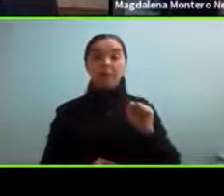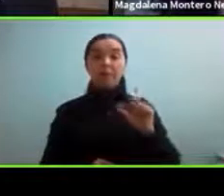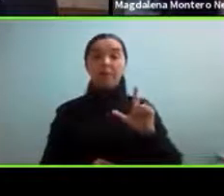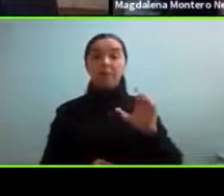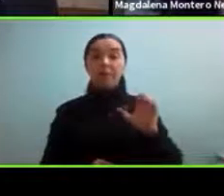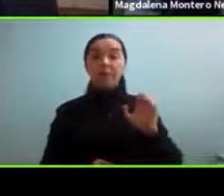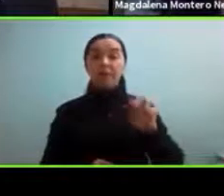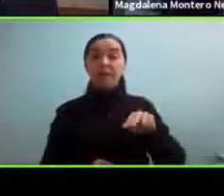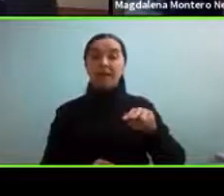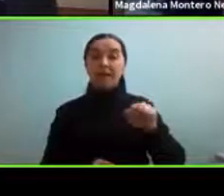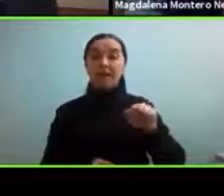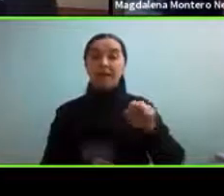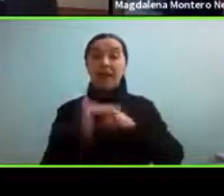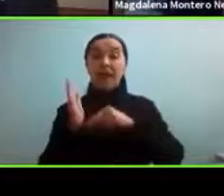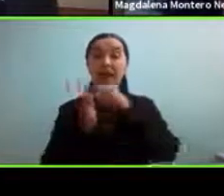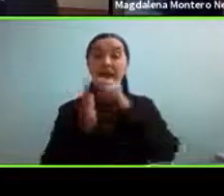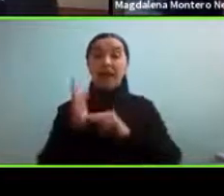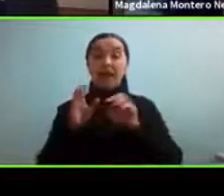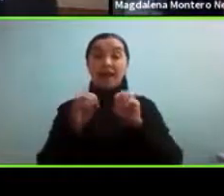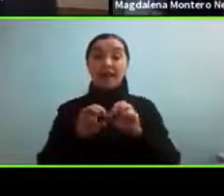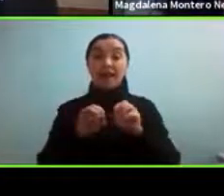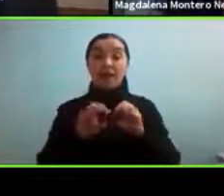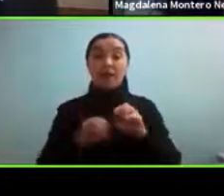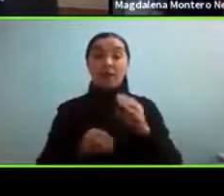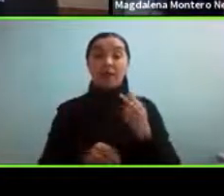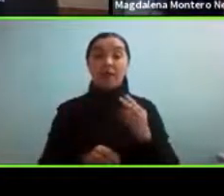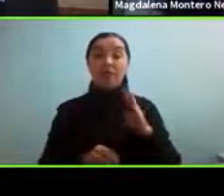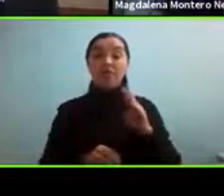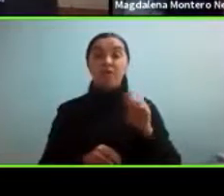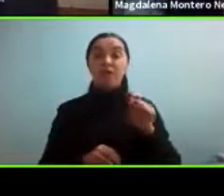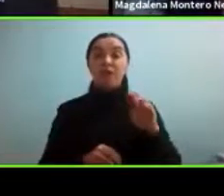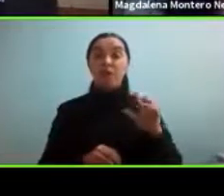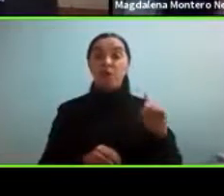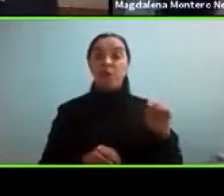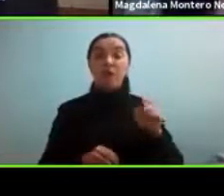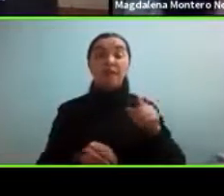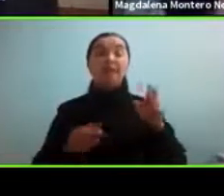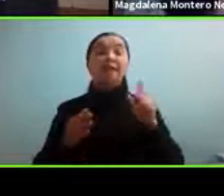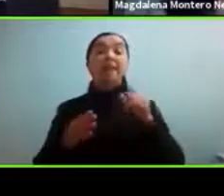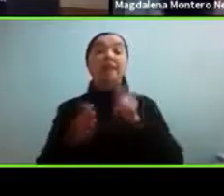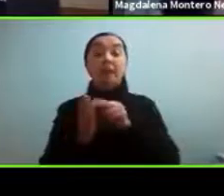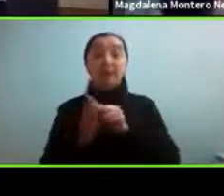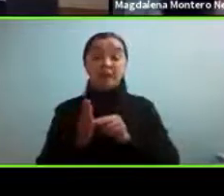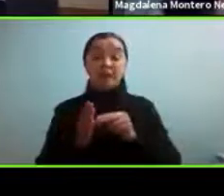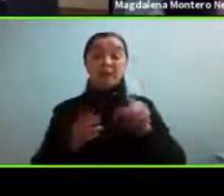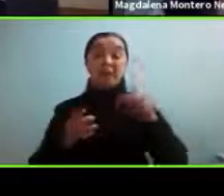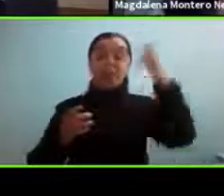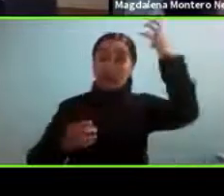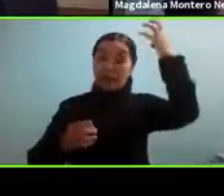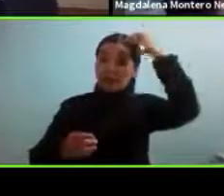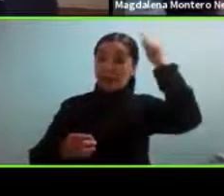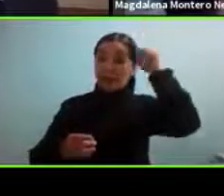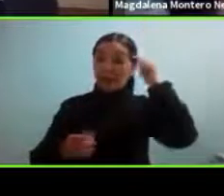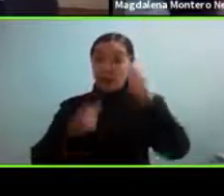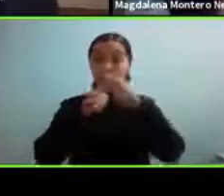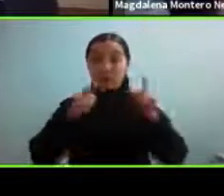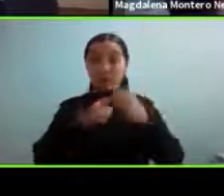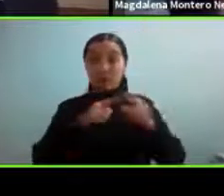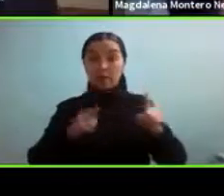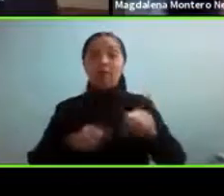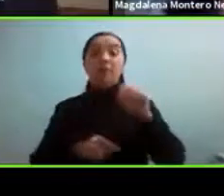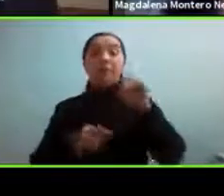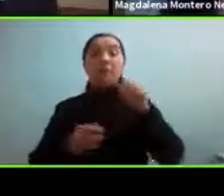artista, es educadora Waldorf y es activista por la neurodiversidad. Magdalena cofundadora de Asper Girl Chile,